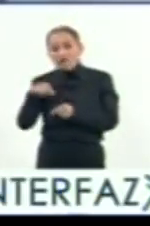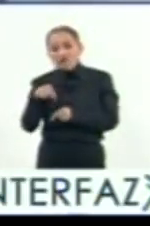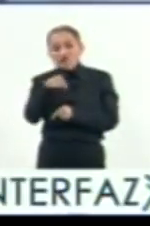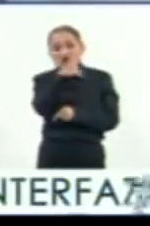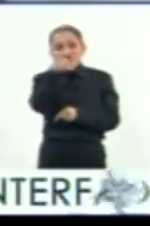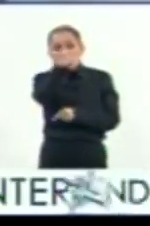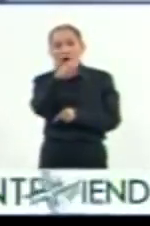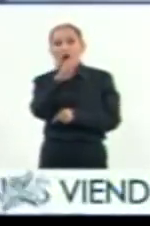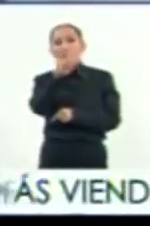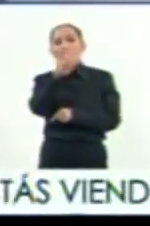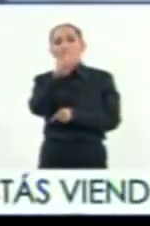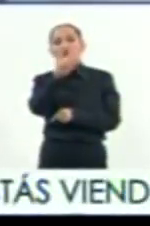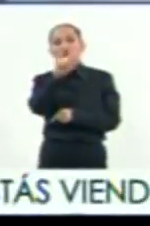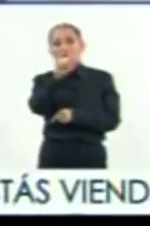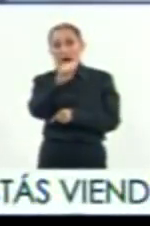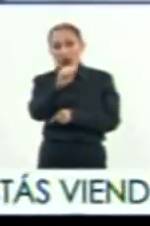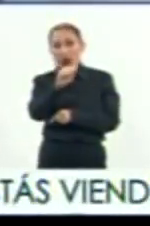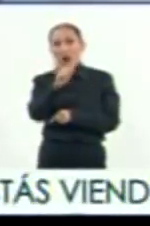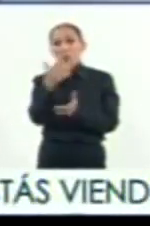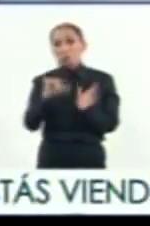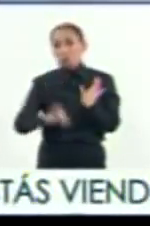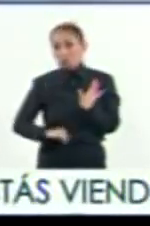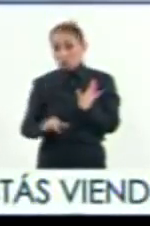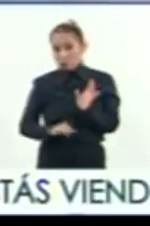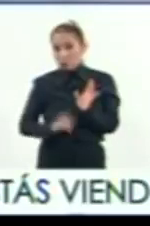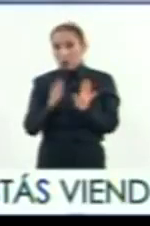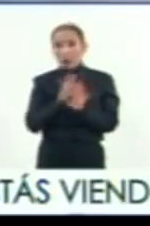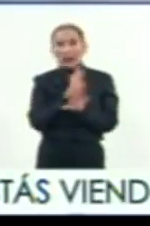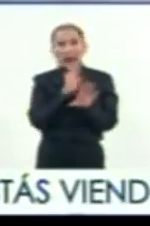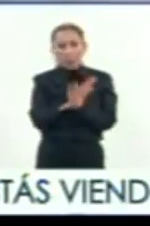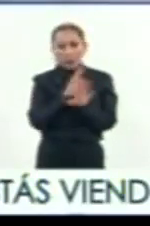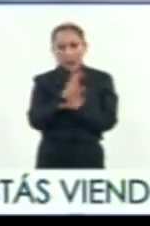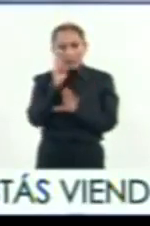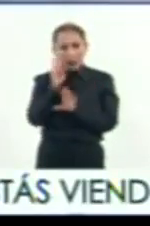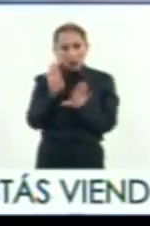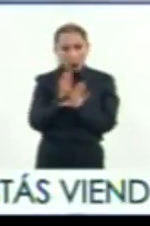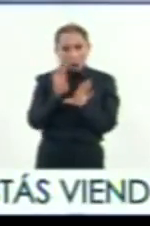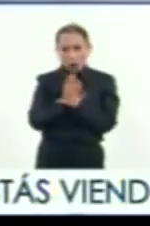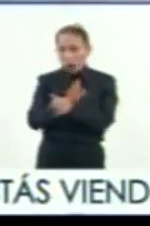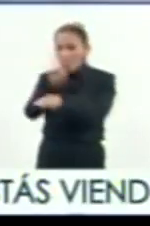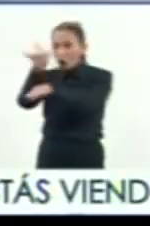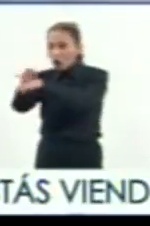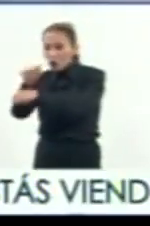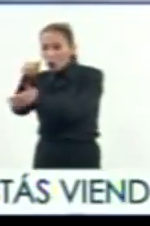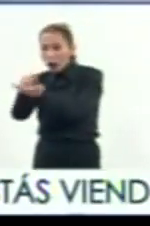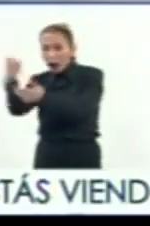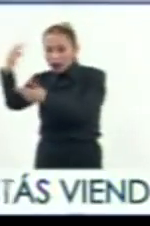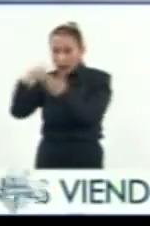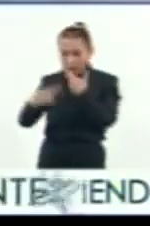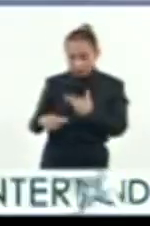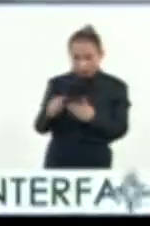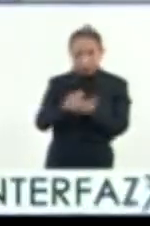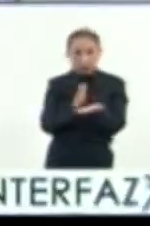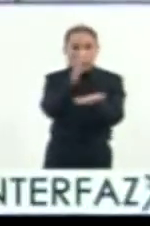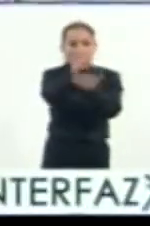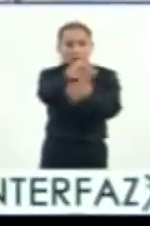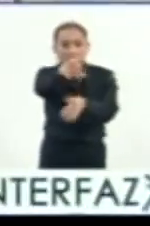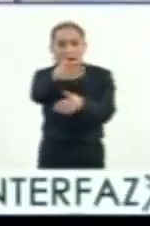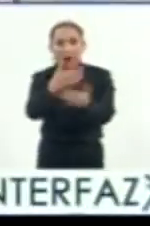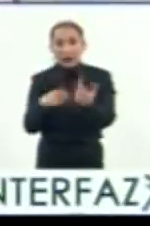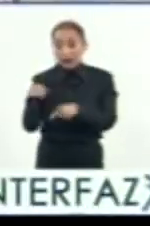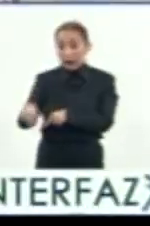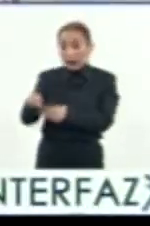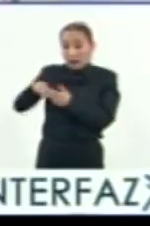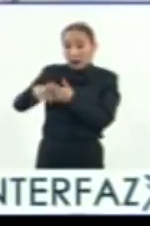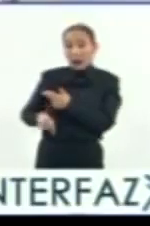es una ruta interesante porque va cambiando, vamos viendo cómo va tocando lugares y va regresando. Que todas inician